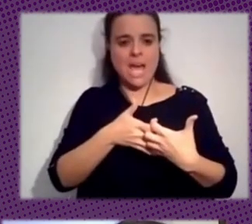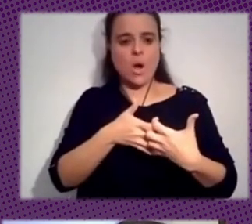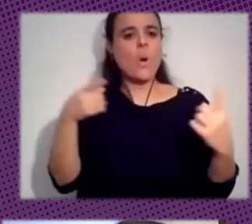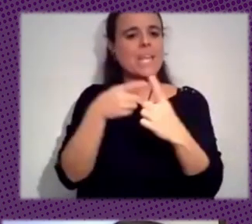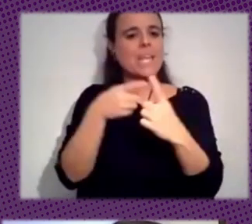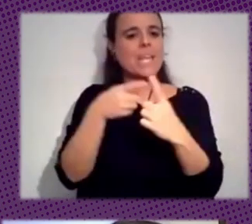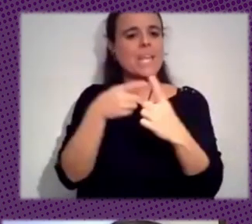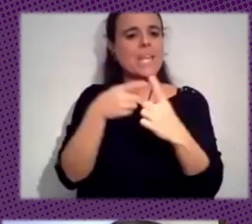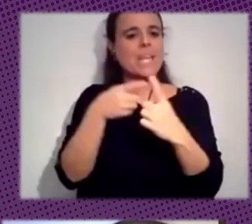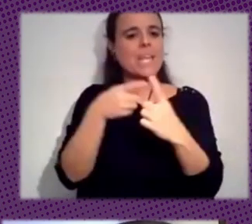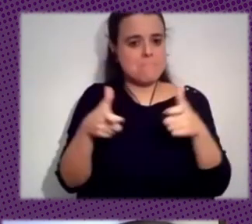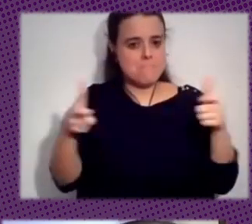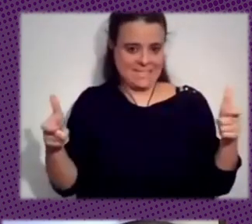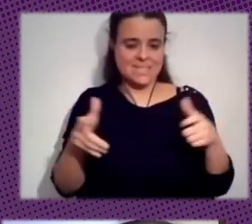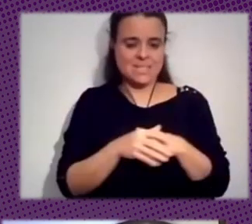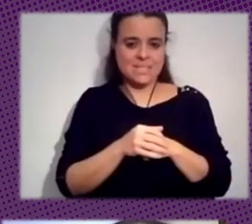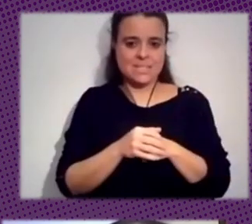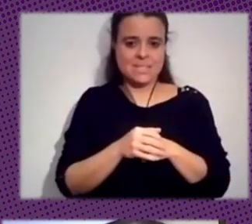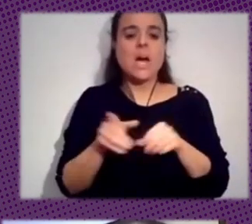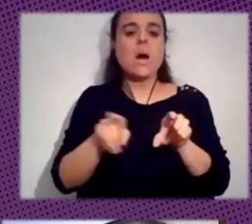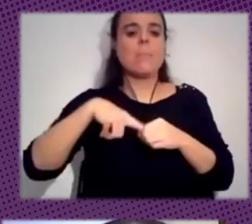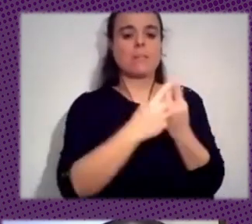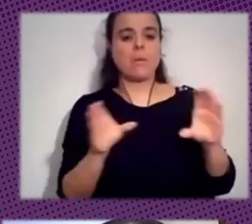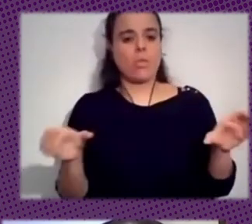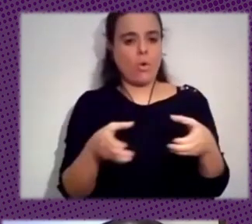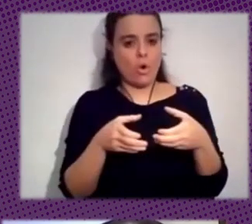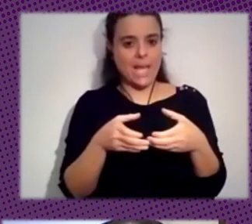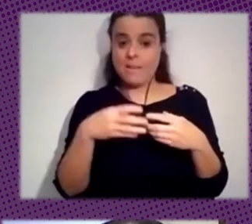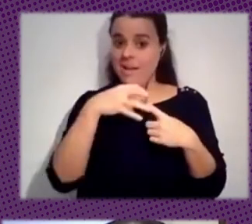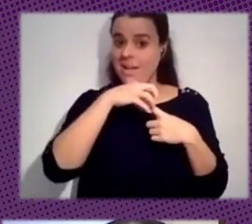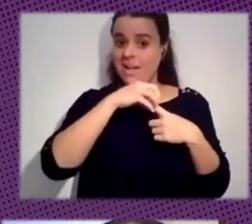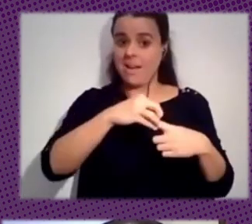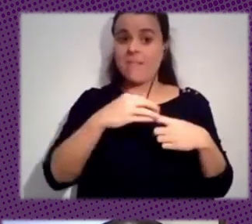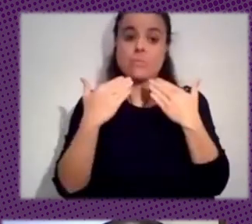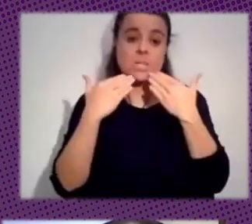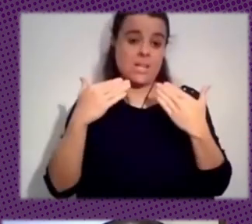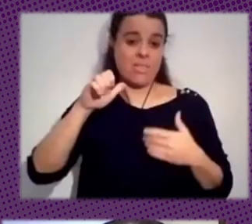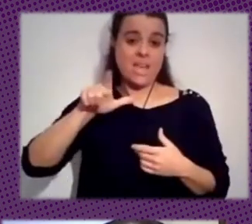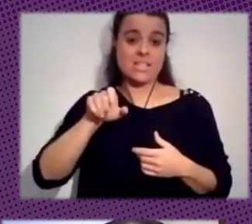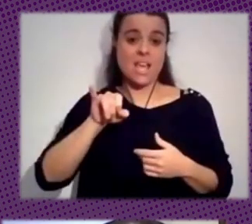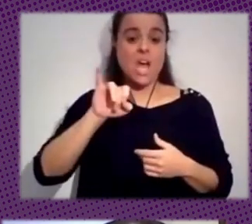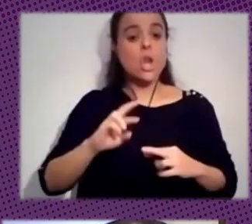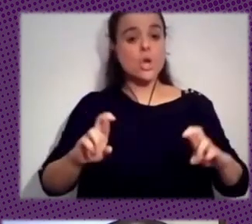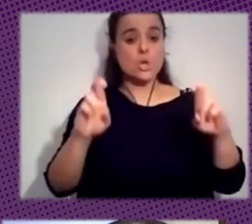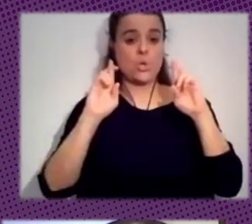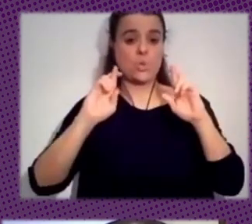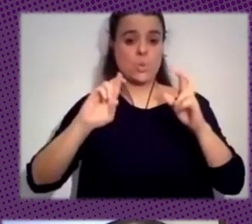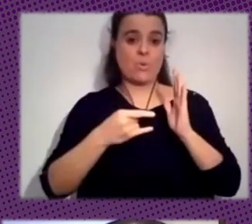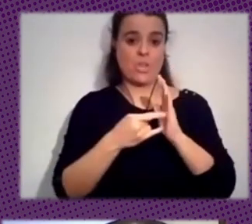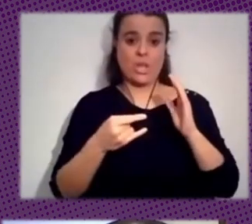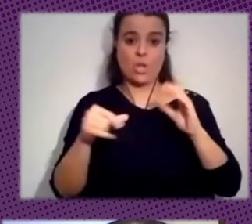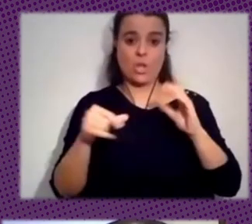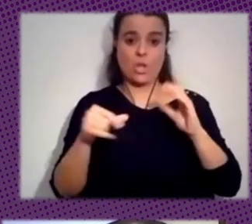y que la participación colectiva y la entidad colectiva es clave muchas gracias Eloy suerte con con el proyecto de laboratorio